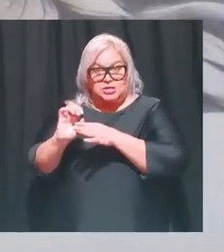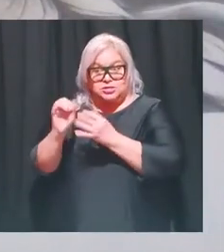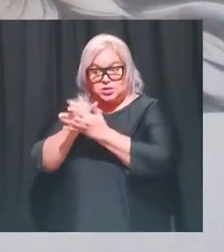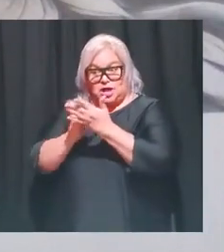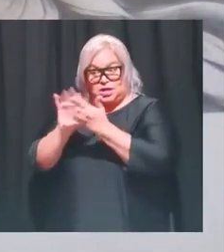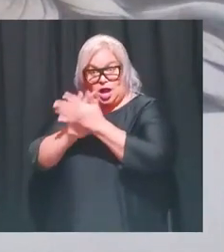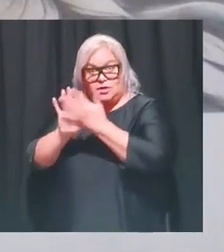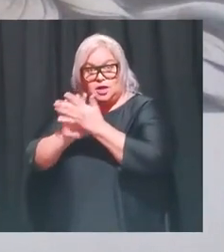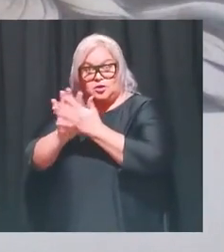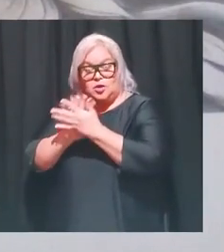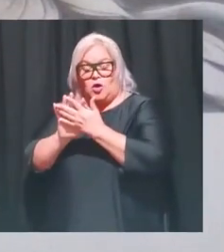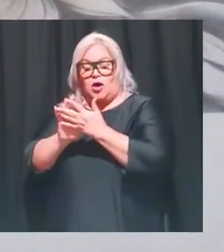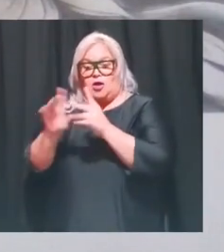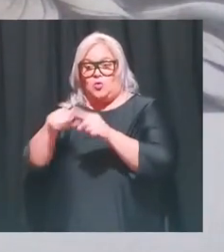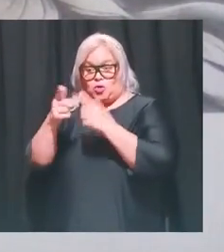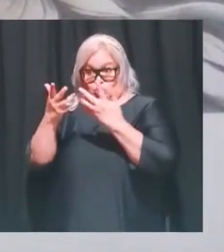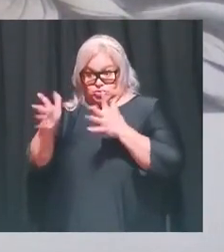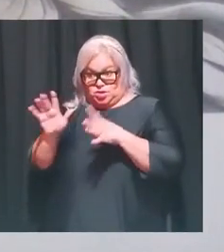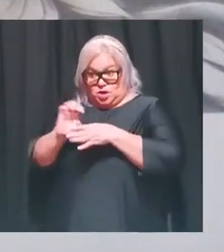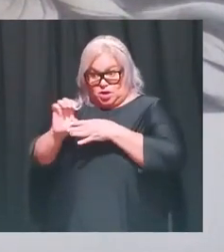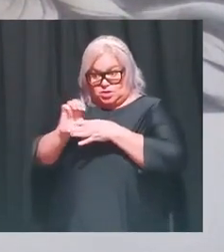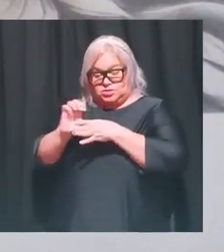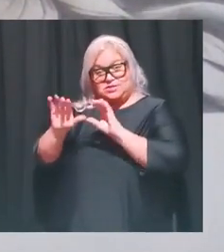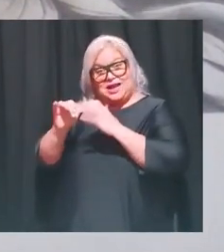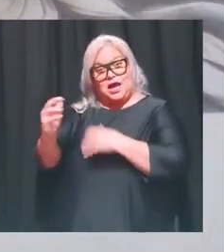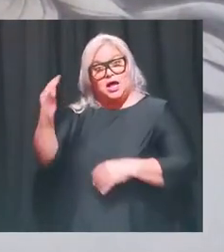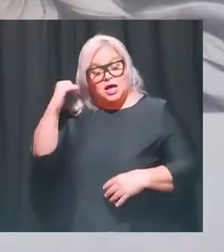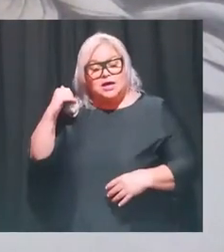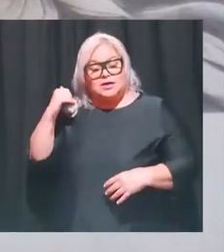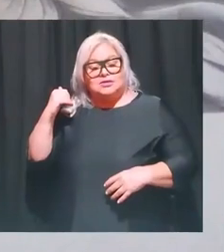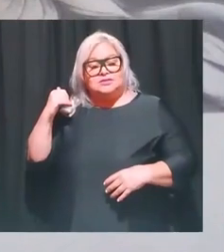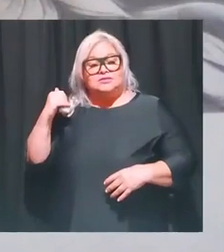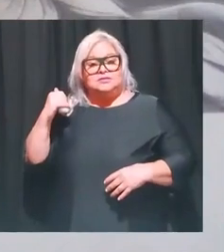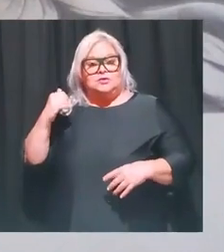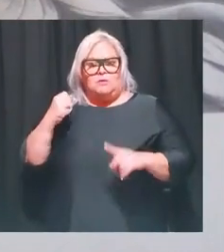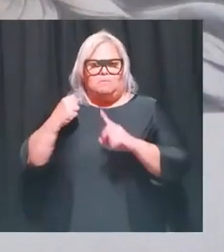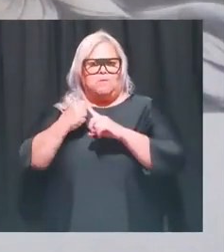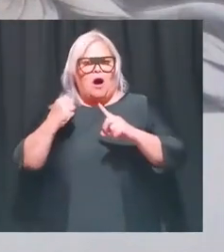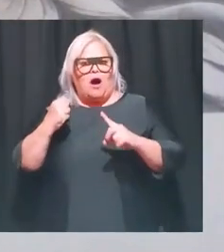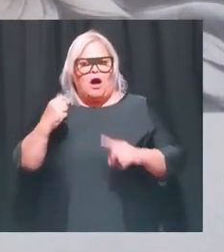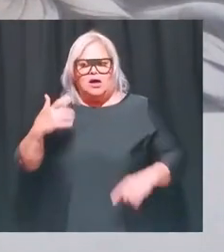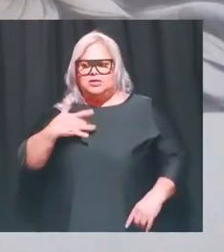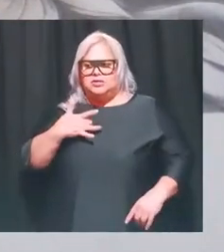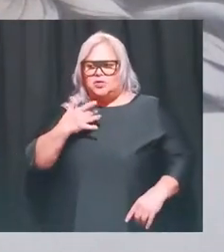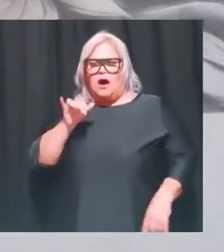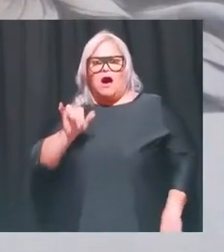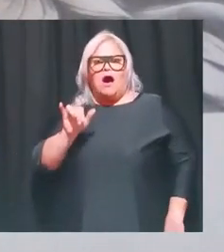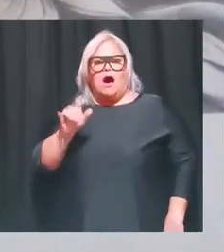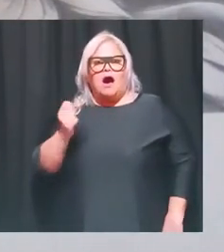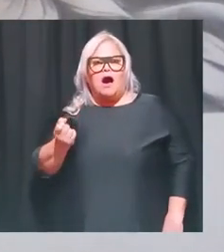y de repente después de que hacen el ejercicio de la clase pasada se sienten que como que ahora tienen un